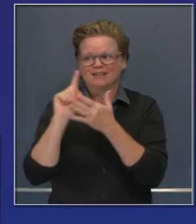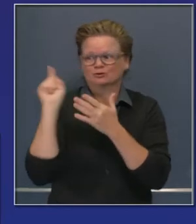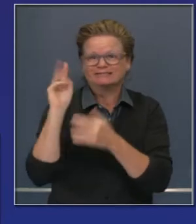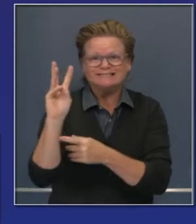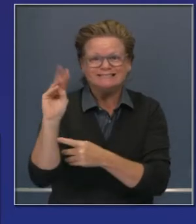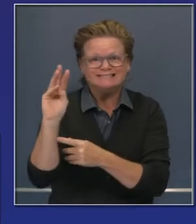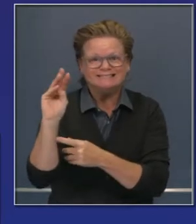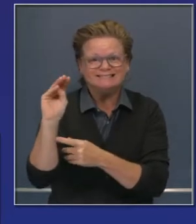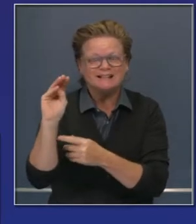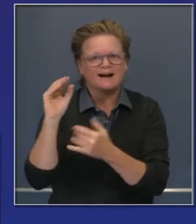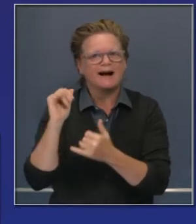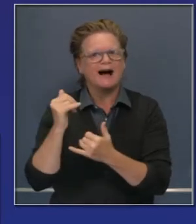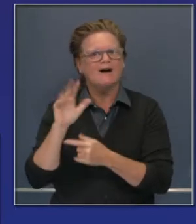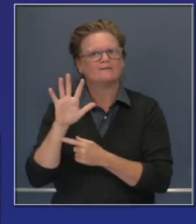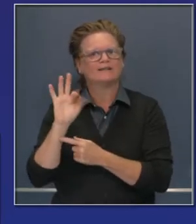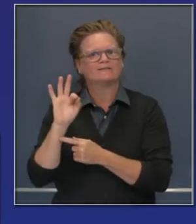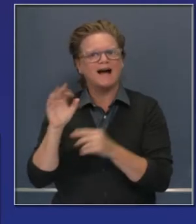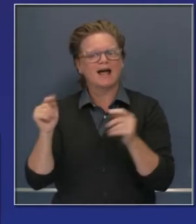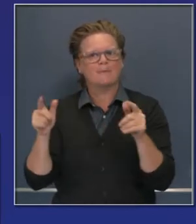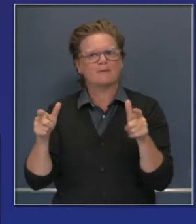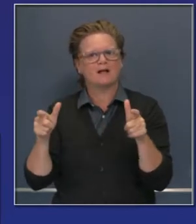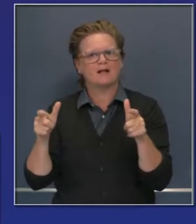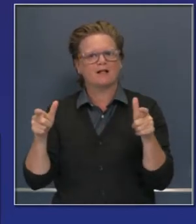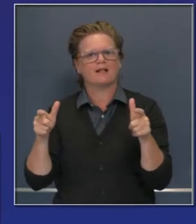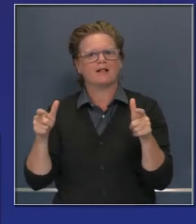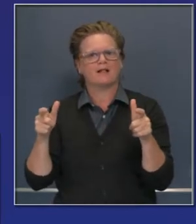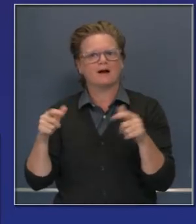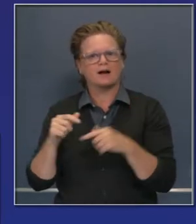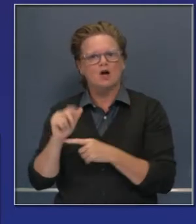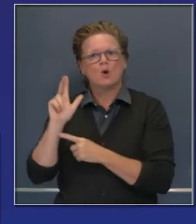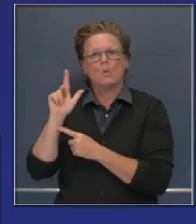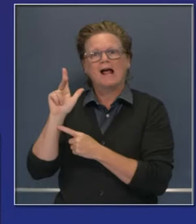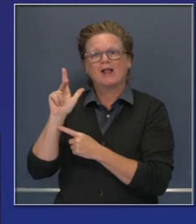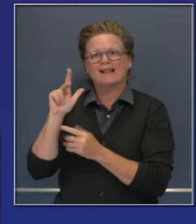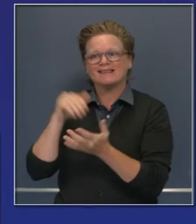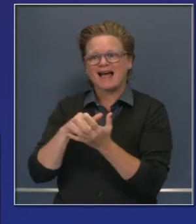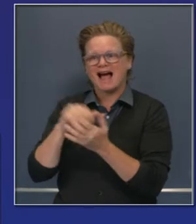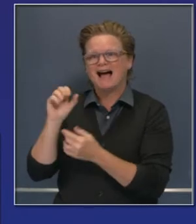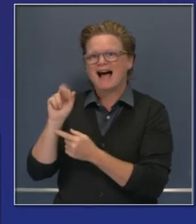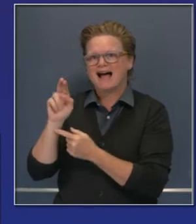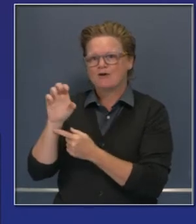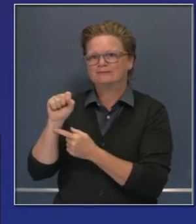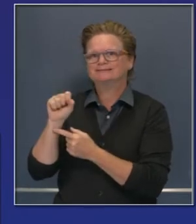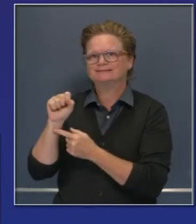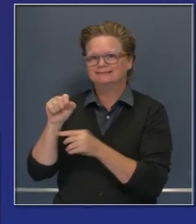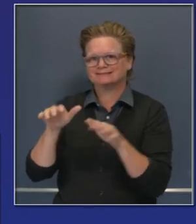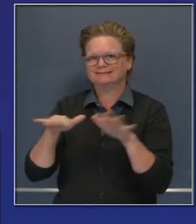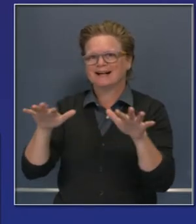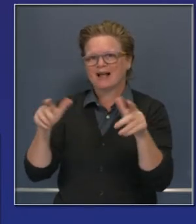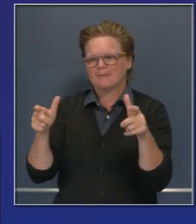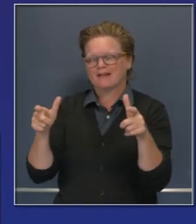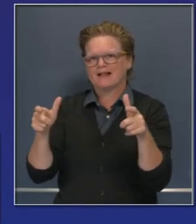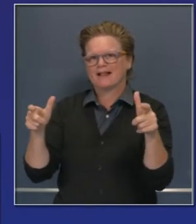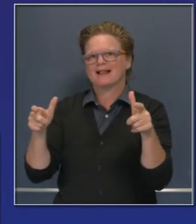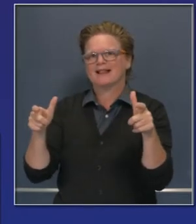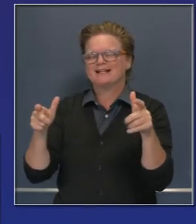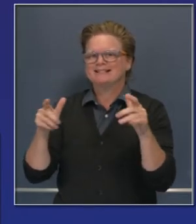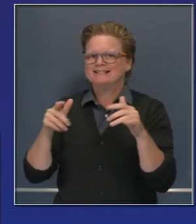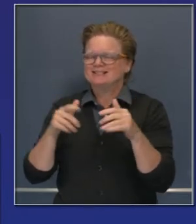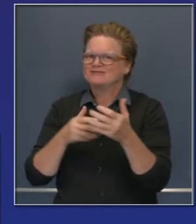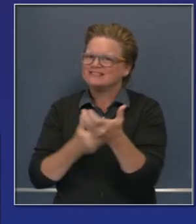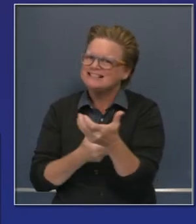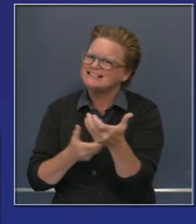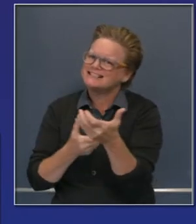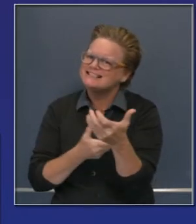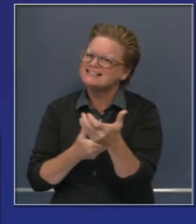Retrocedimos un poco con un por ciento de pérdida de contención y perdimos unos 5,000 acres en